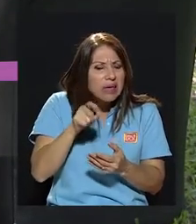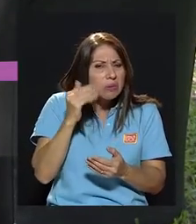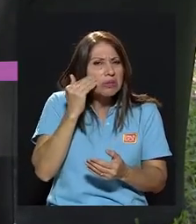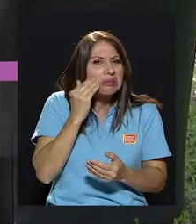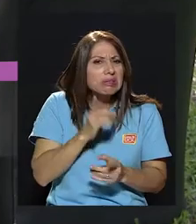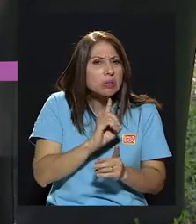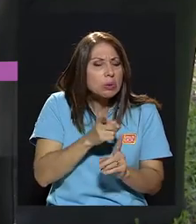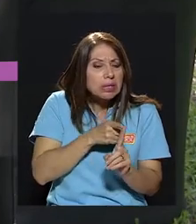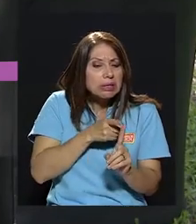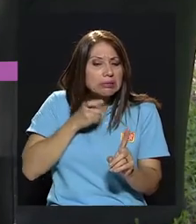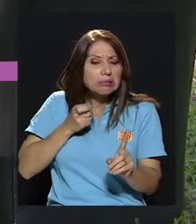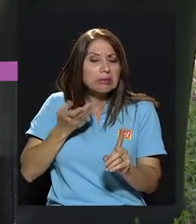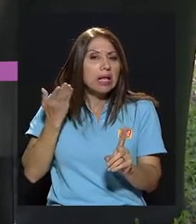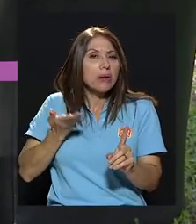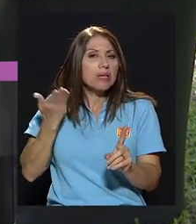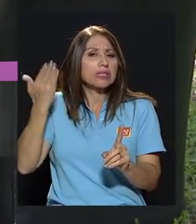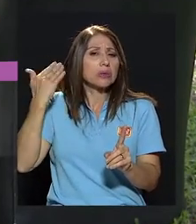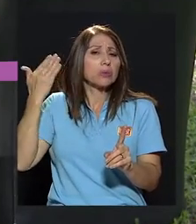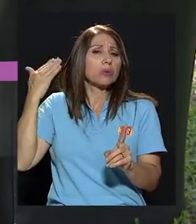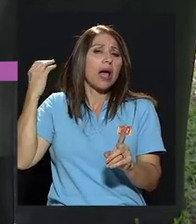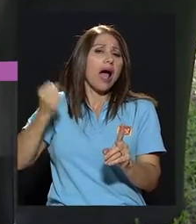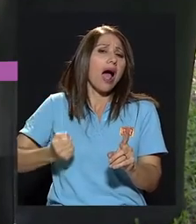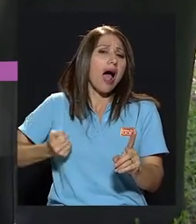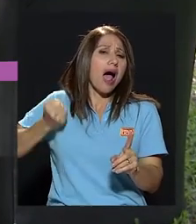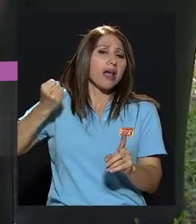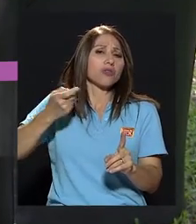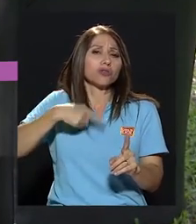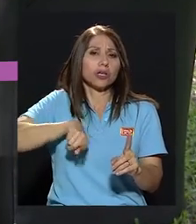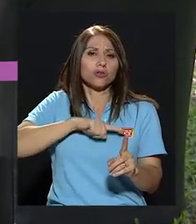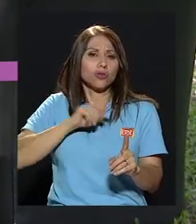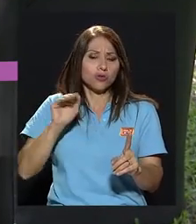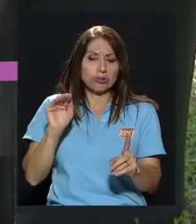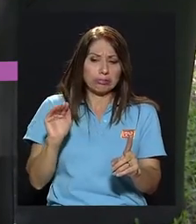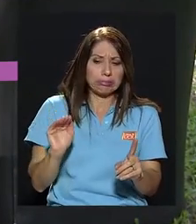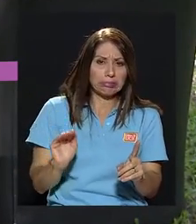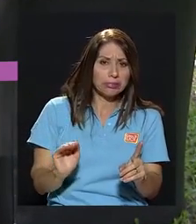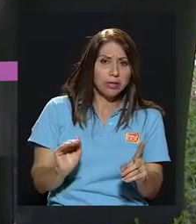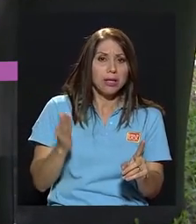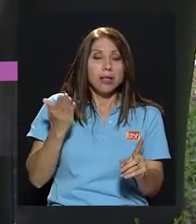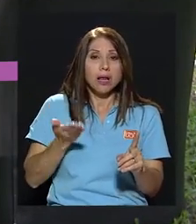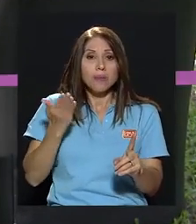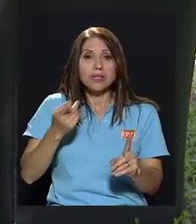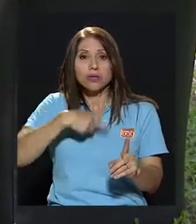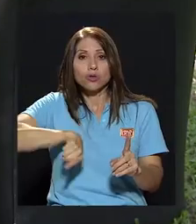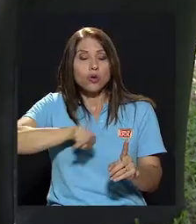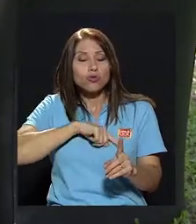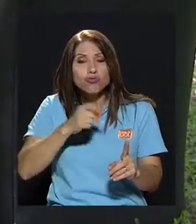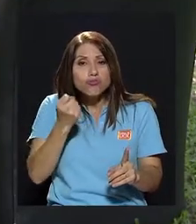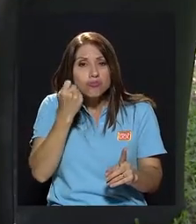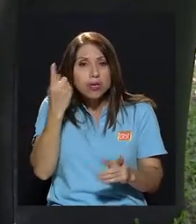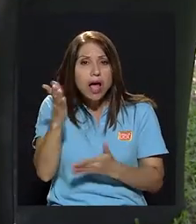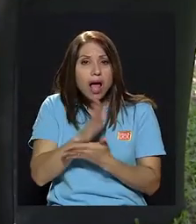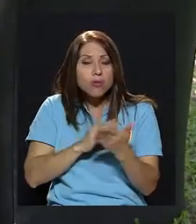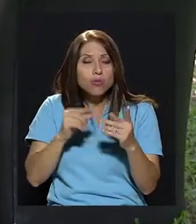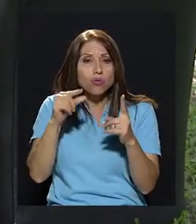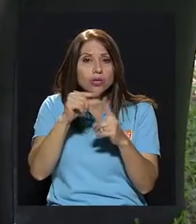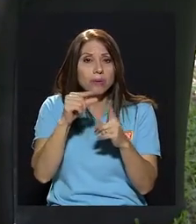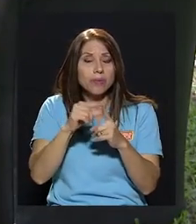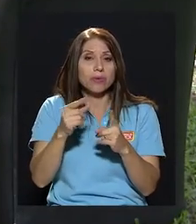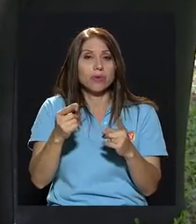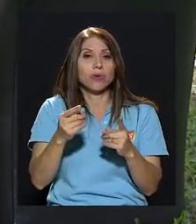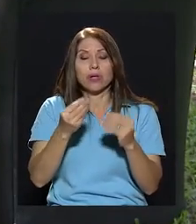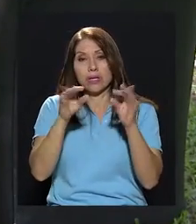estemos arrastrando desde años inferiores, que no nos quedó claro un concepto a la hora de construirlo y aplicarlo.